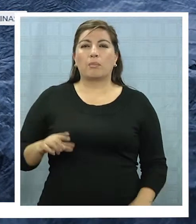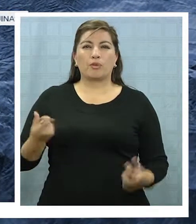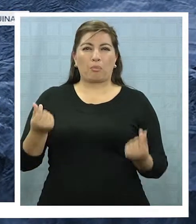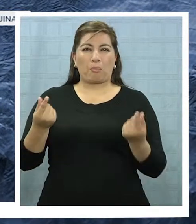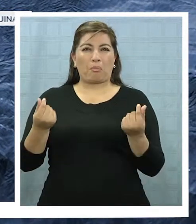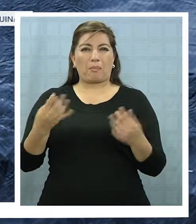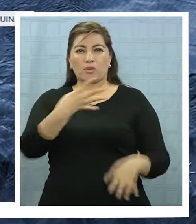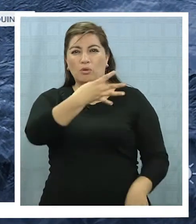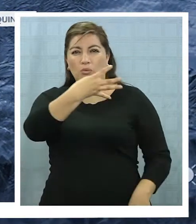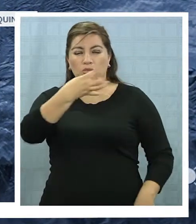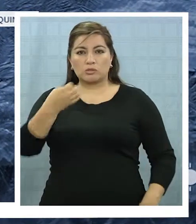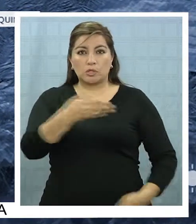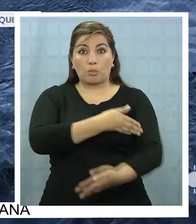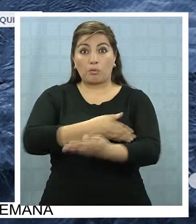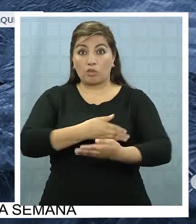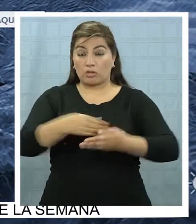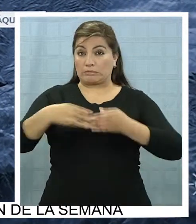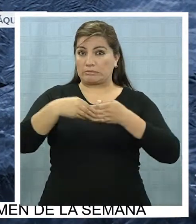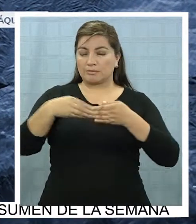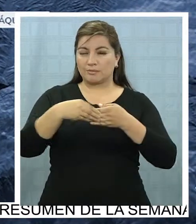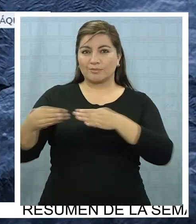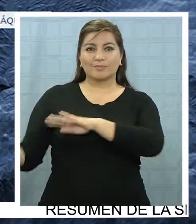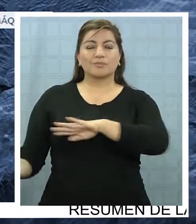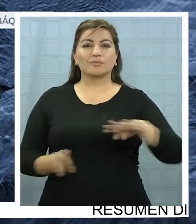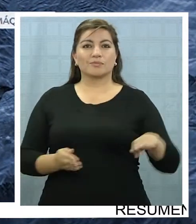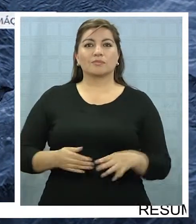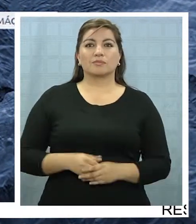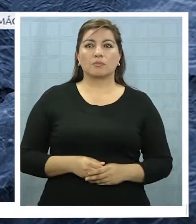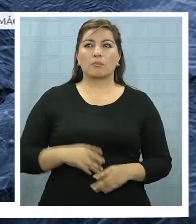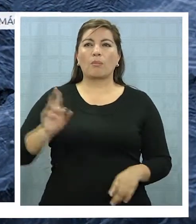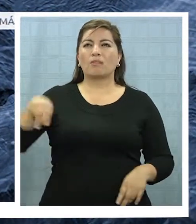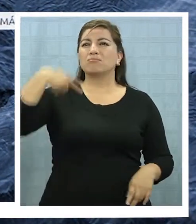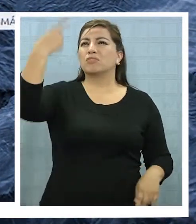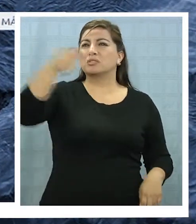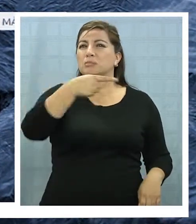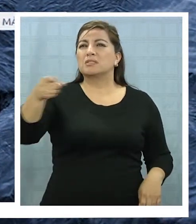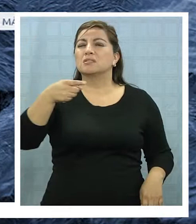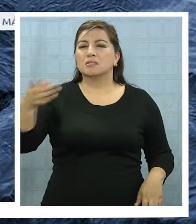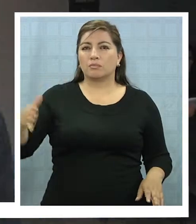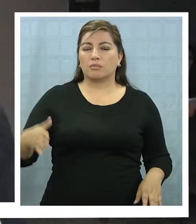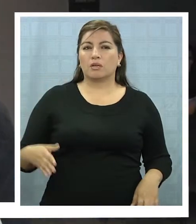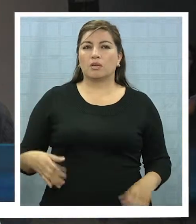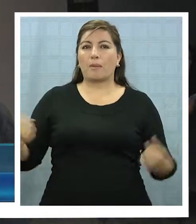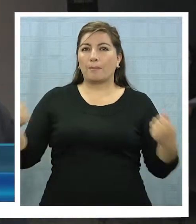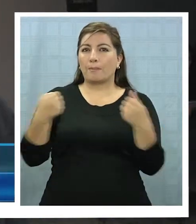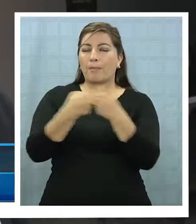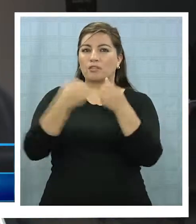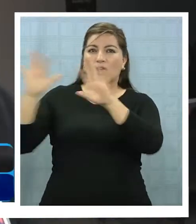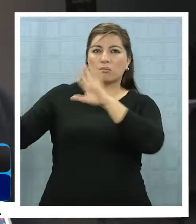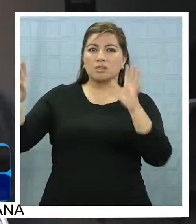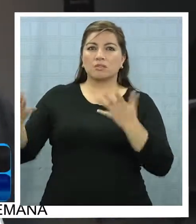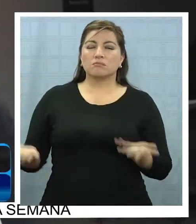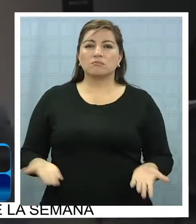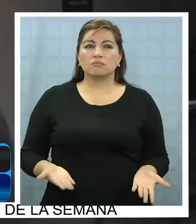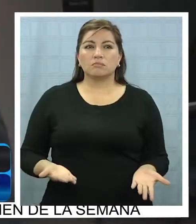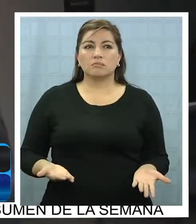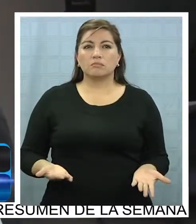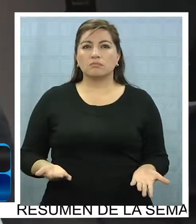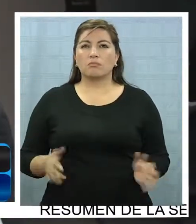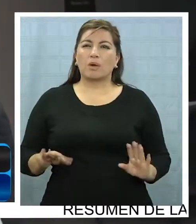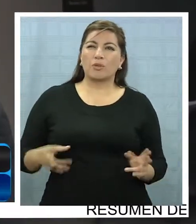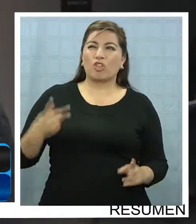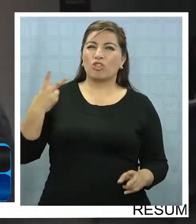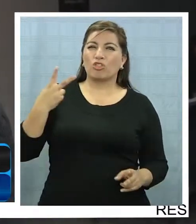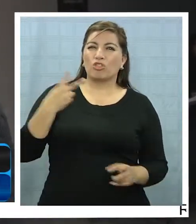los 400 millones de dólares. En un par de semanas más vamos a ingresarles nuestro estudio de impacto ambiental después de cerca de